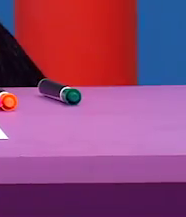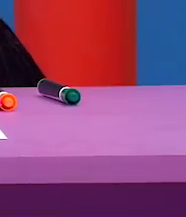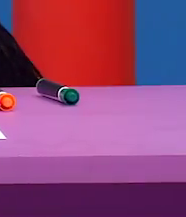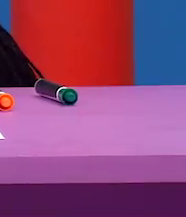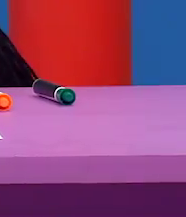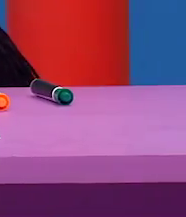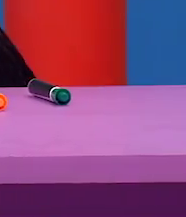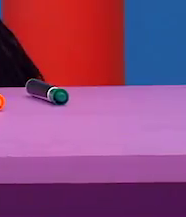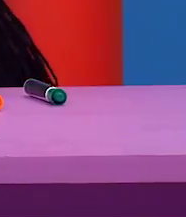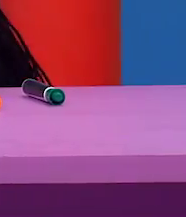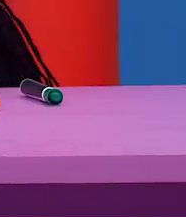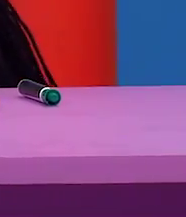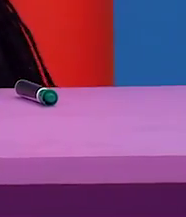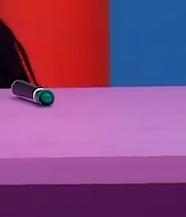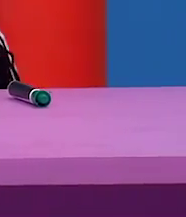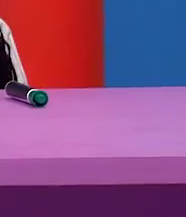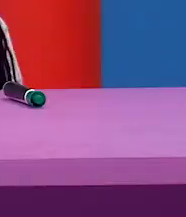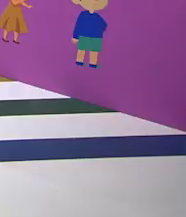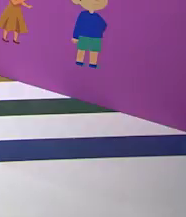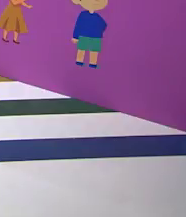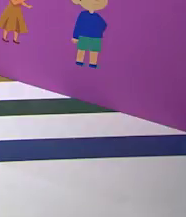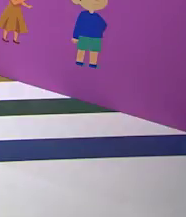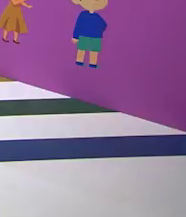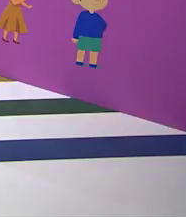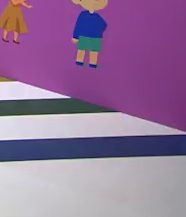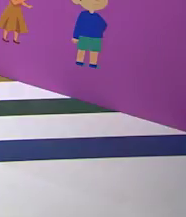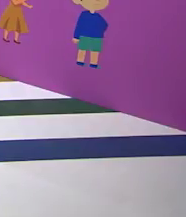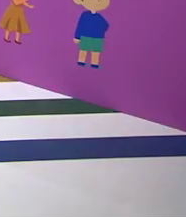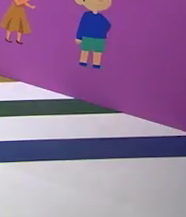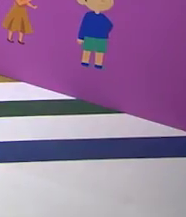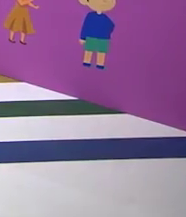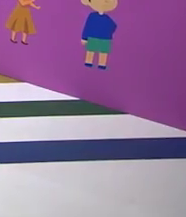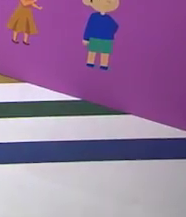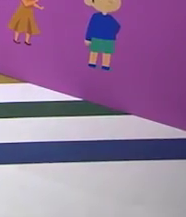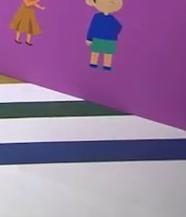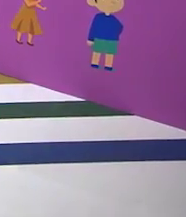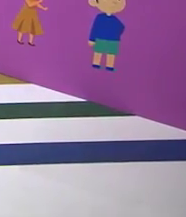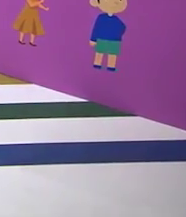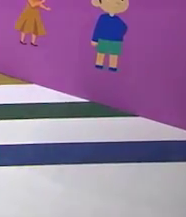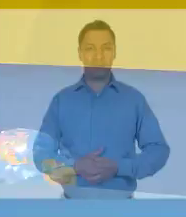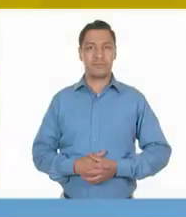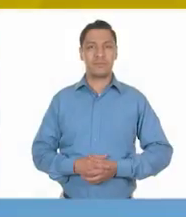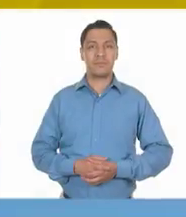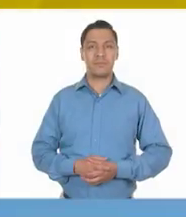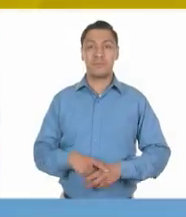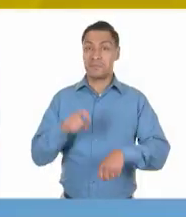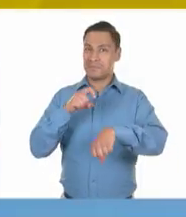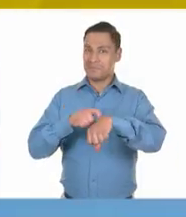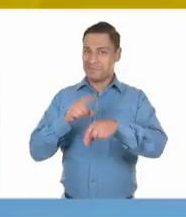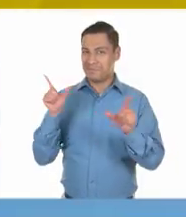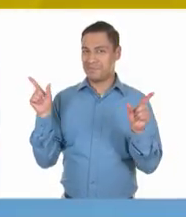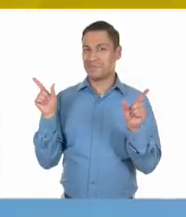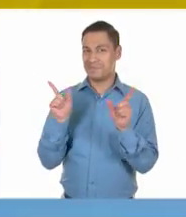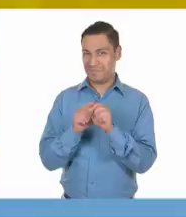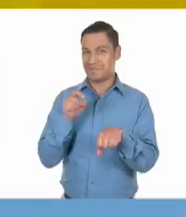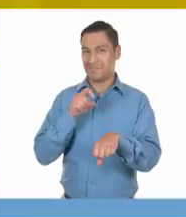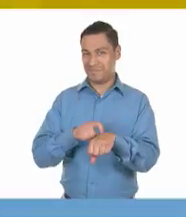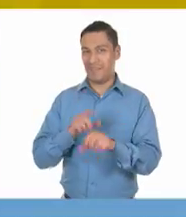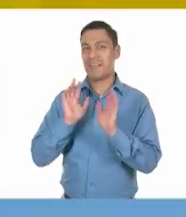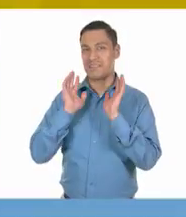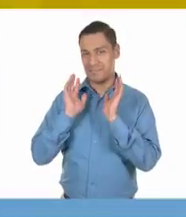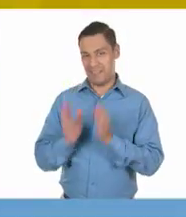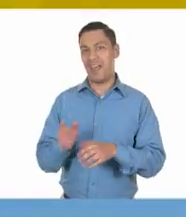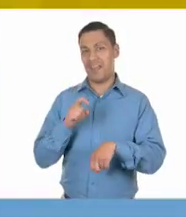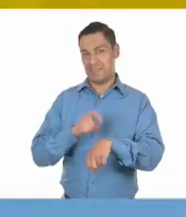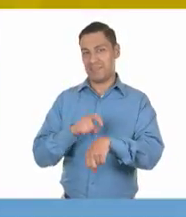Derecho a opinar. ¡Bien, tiempo! Ya, ya,